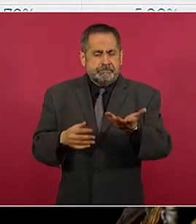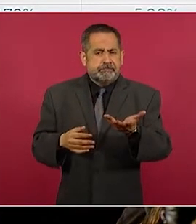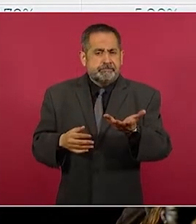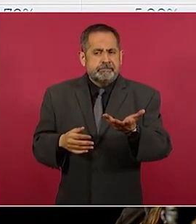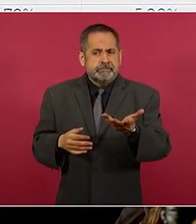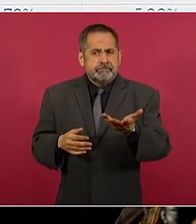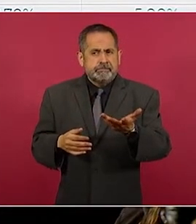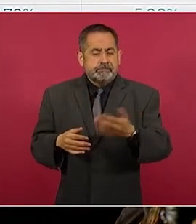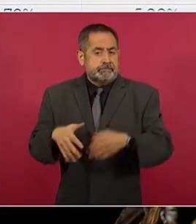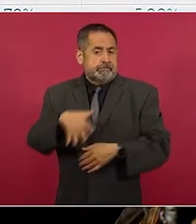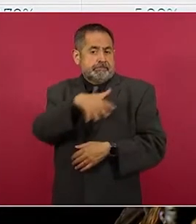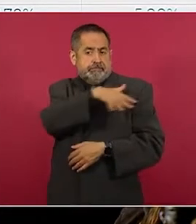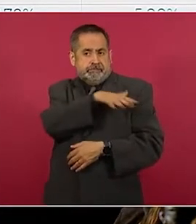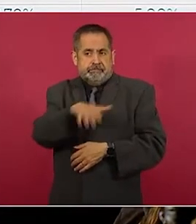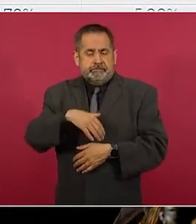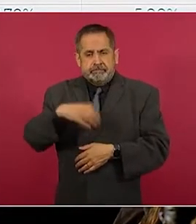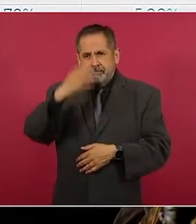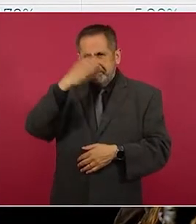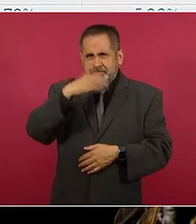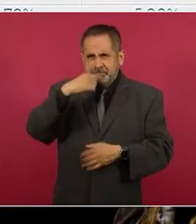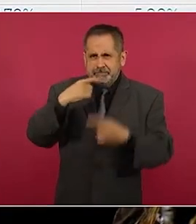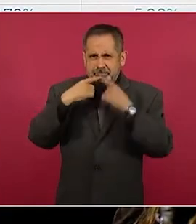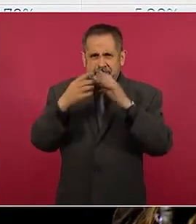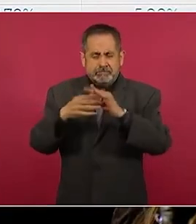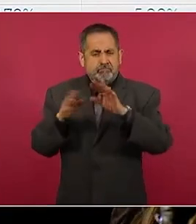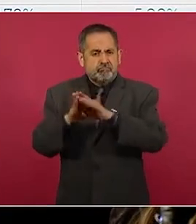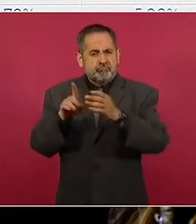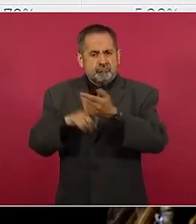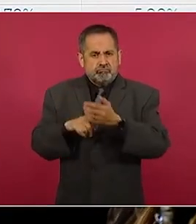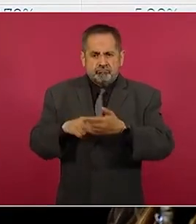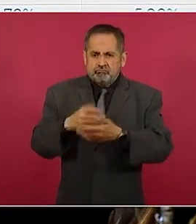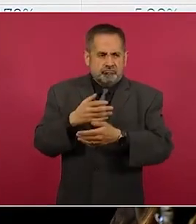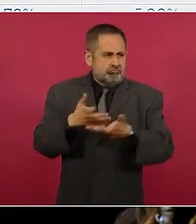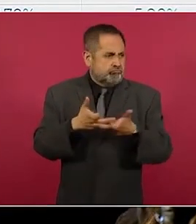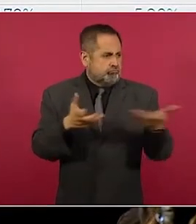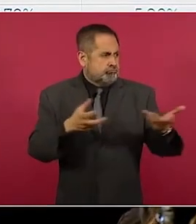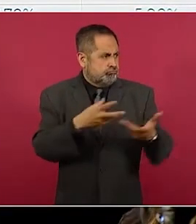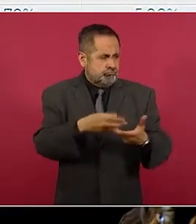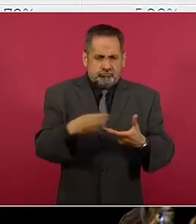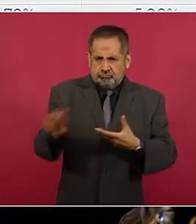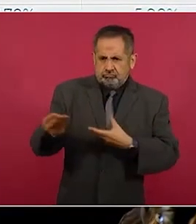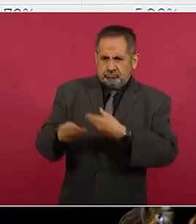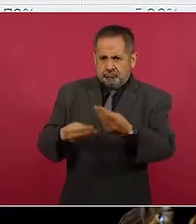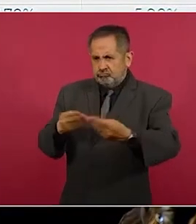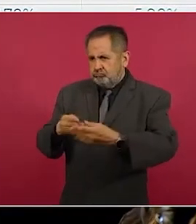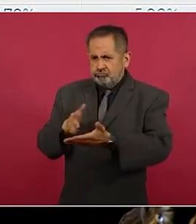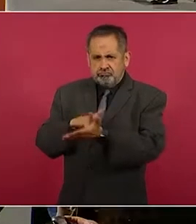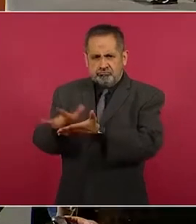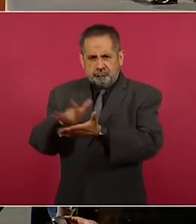cuando el general Cárdenas lleva a cabo el reparto agrario, pues a toda acción